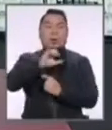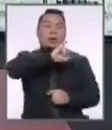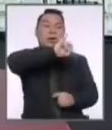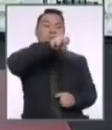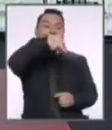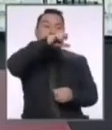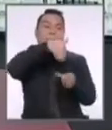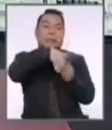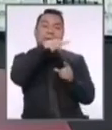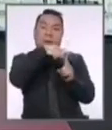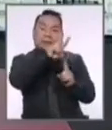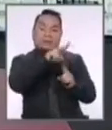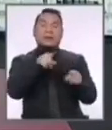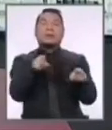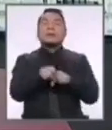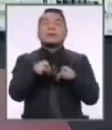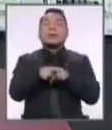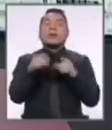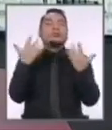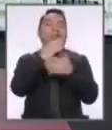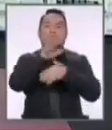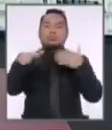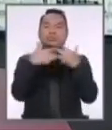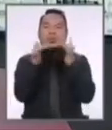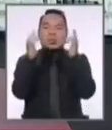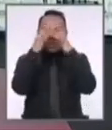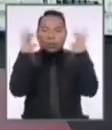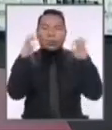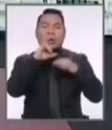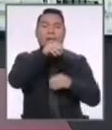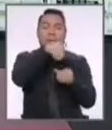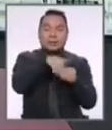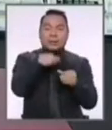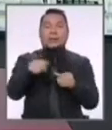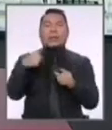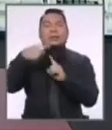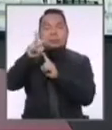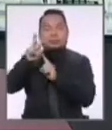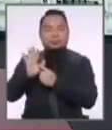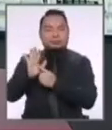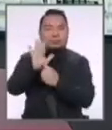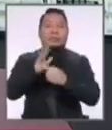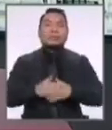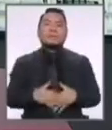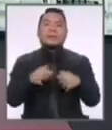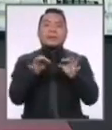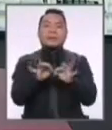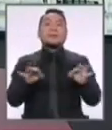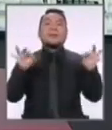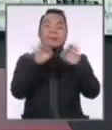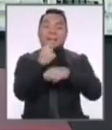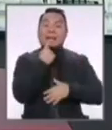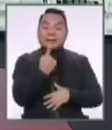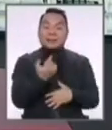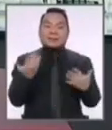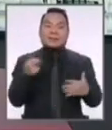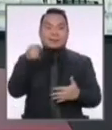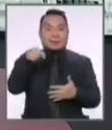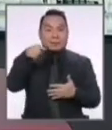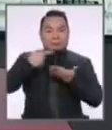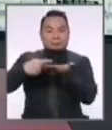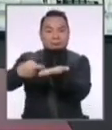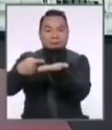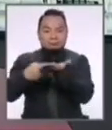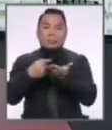JNE TV, y a través de las redes institucionales del Jurado Nacional de Elecciones. Es importante mencionar que el presente